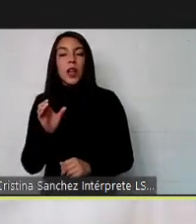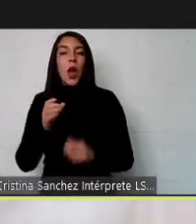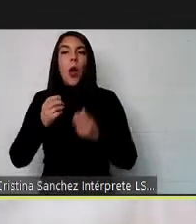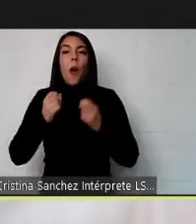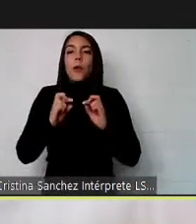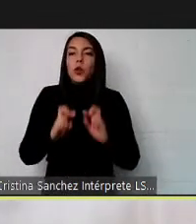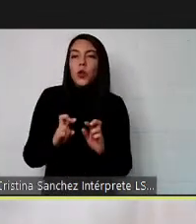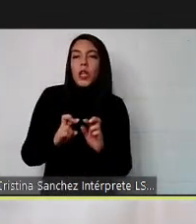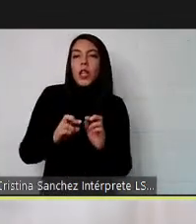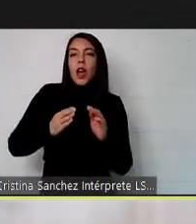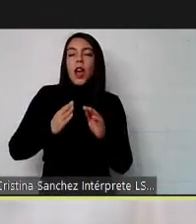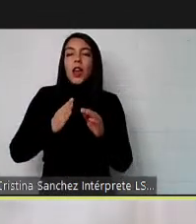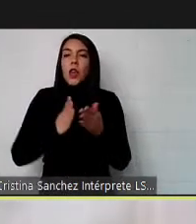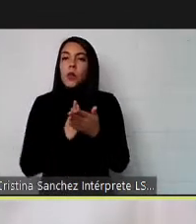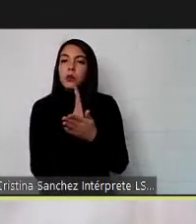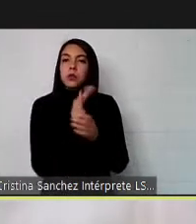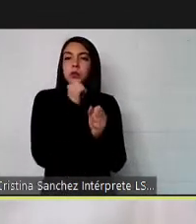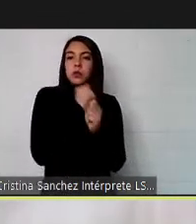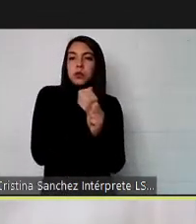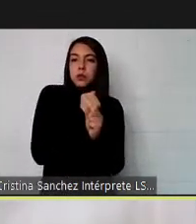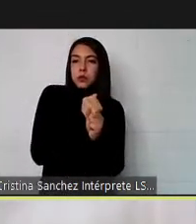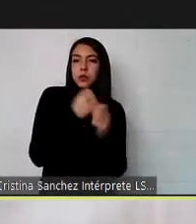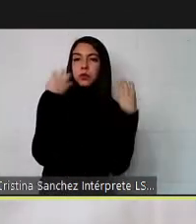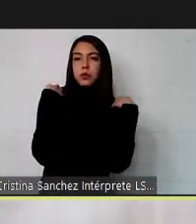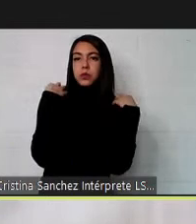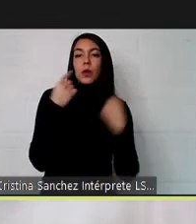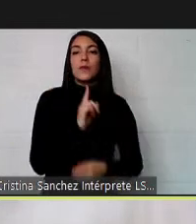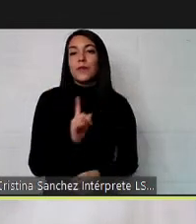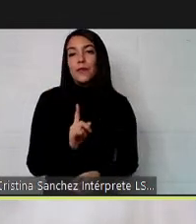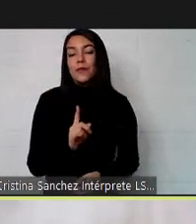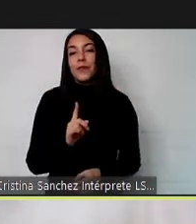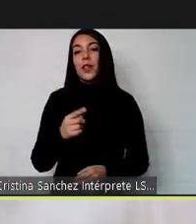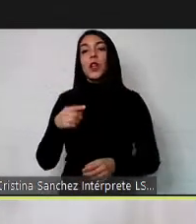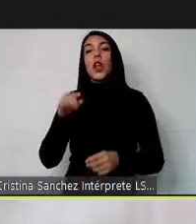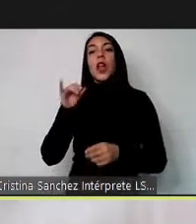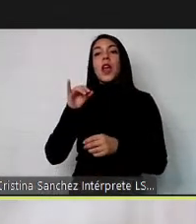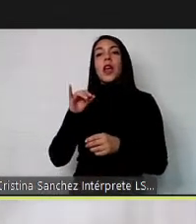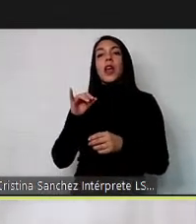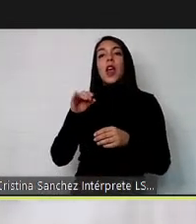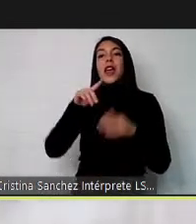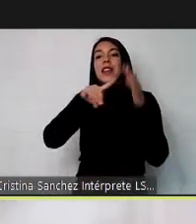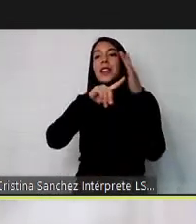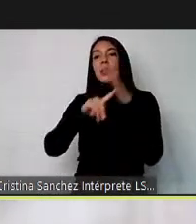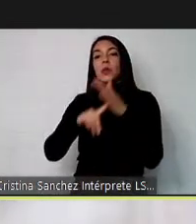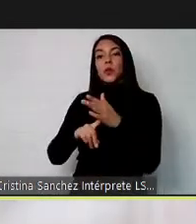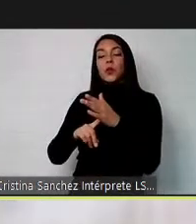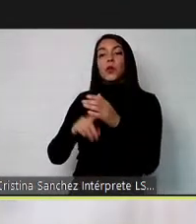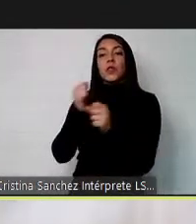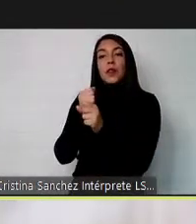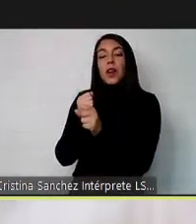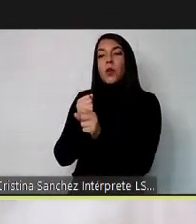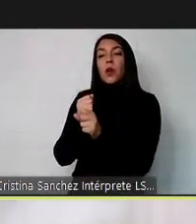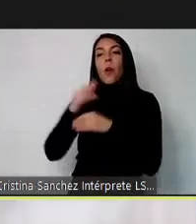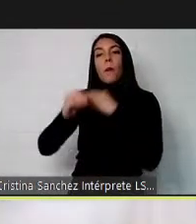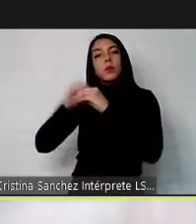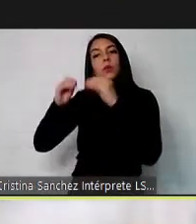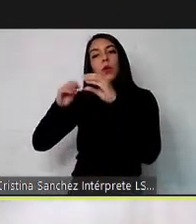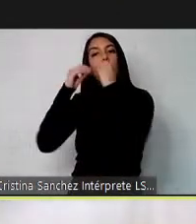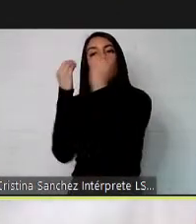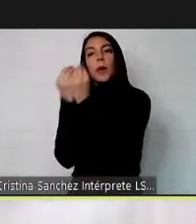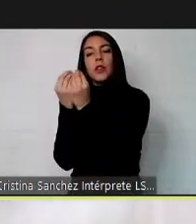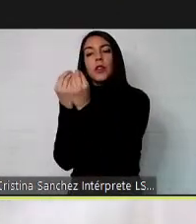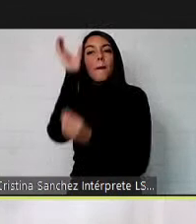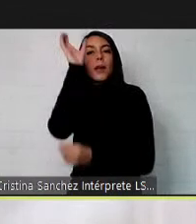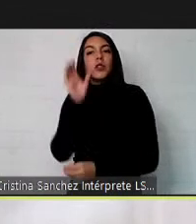desempeñarse en el cargo cuando hablamos de discriminación laboral tenemos que ver el proceso completo desde el momento en que la persona piensa